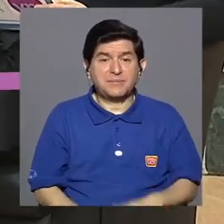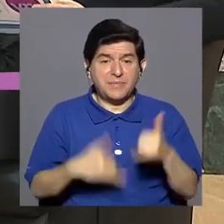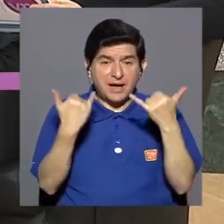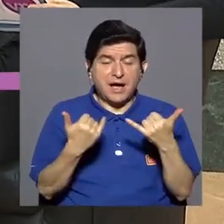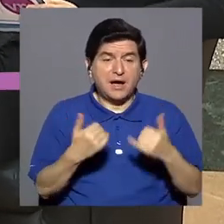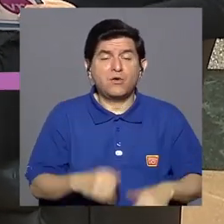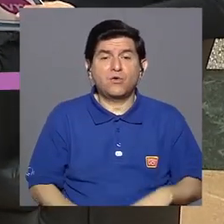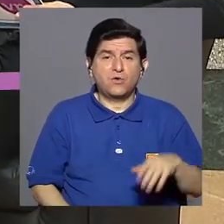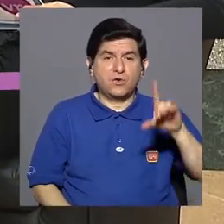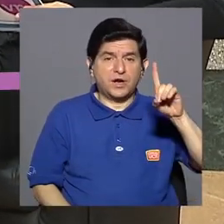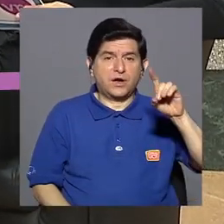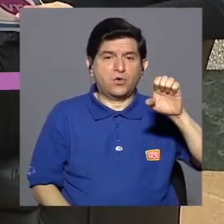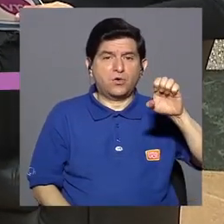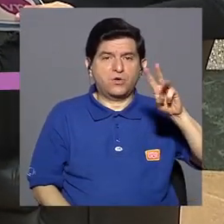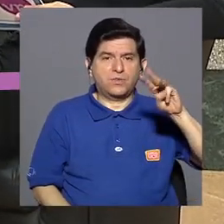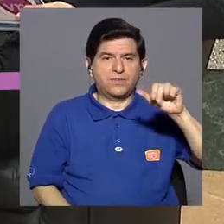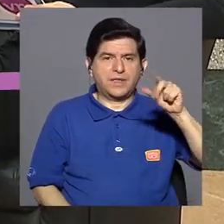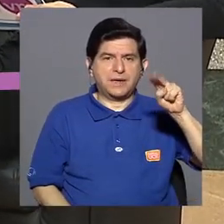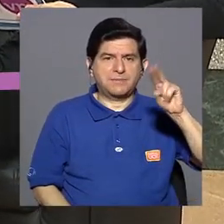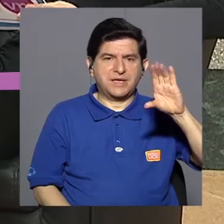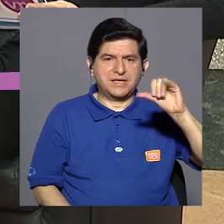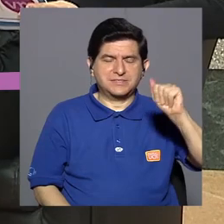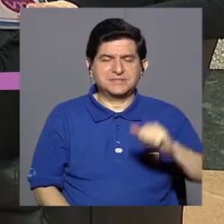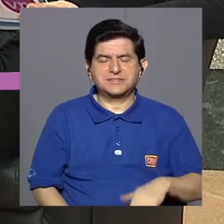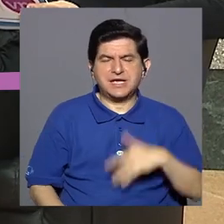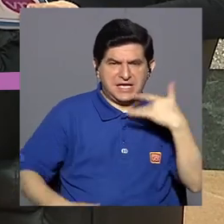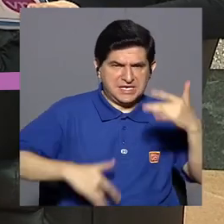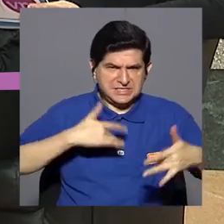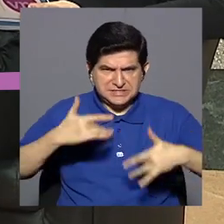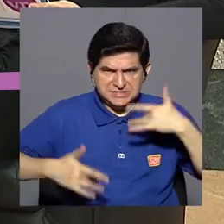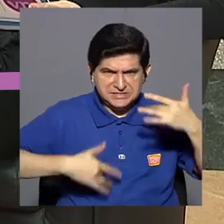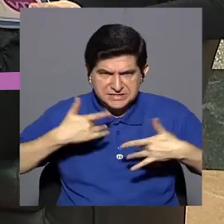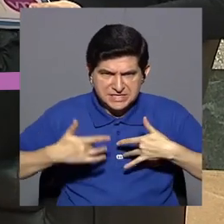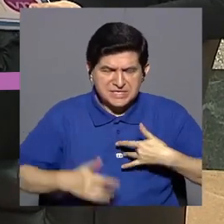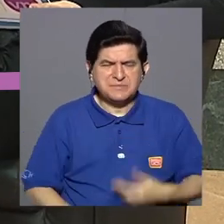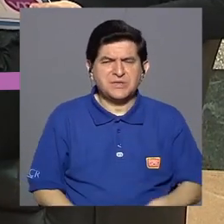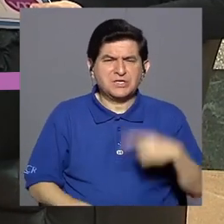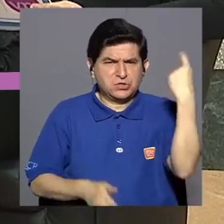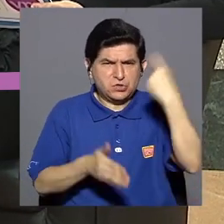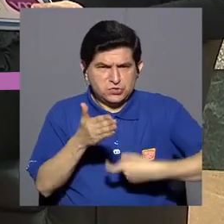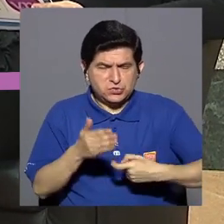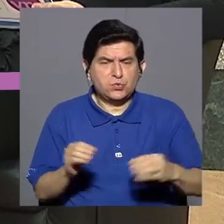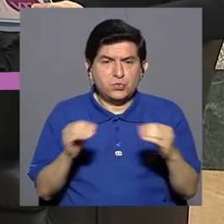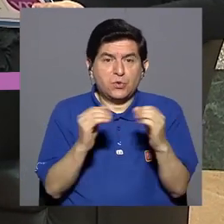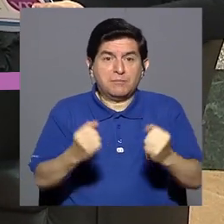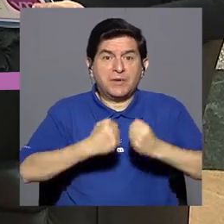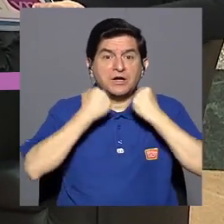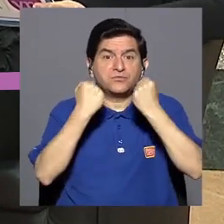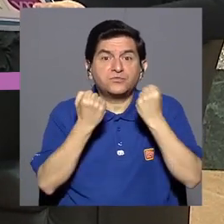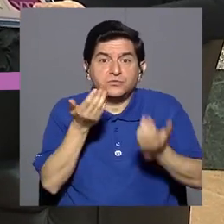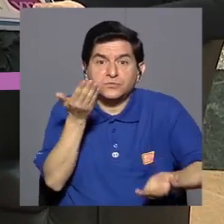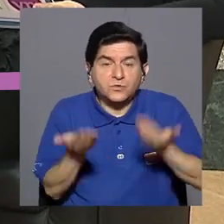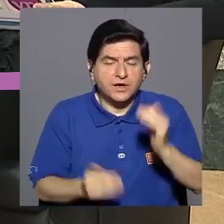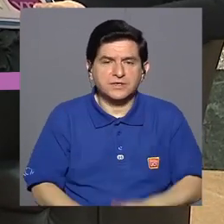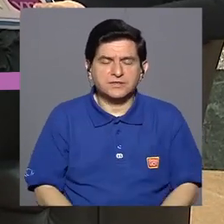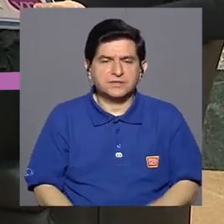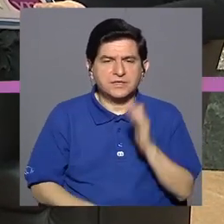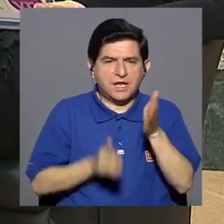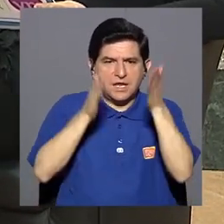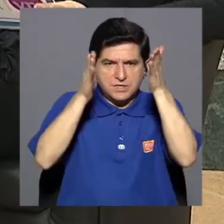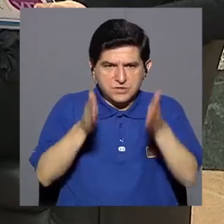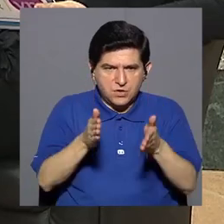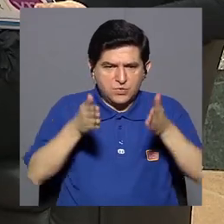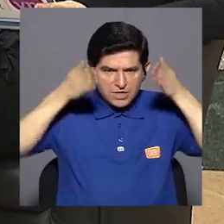mayor capacidad de expresar sentimientos hirientes. Un ejemplo, si el